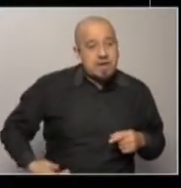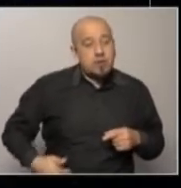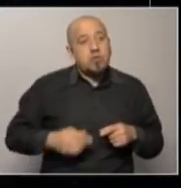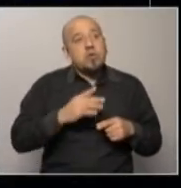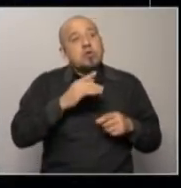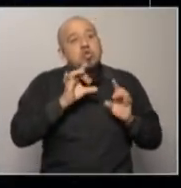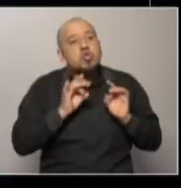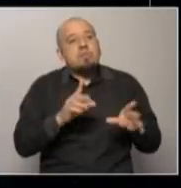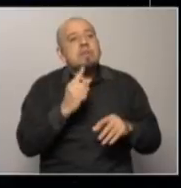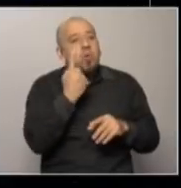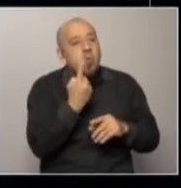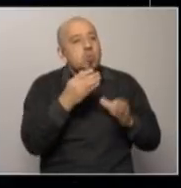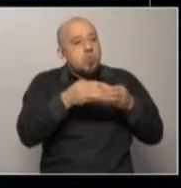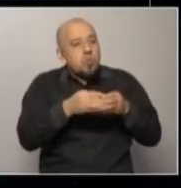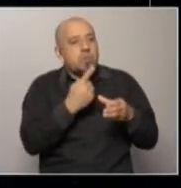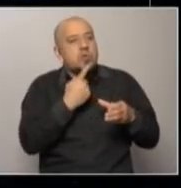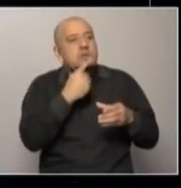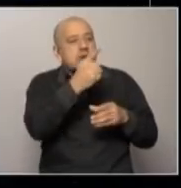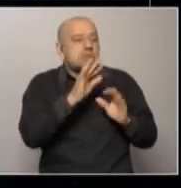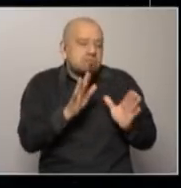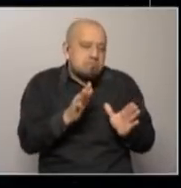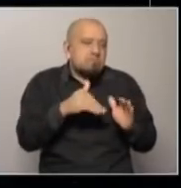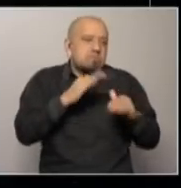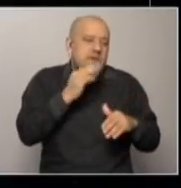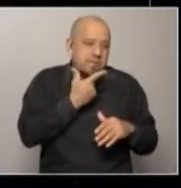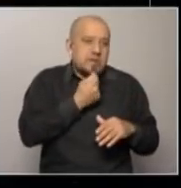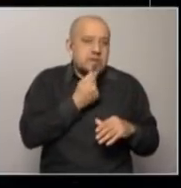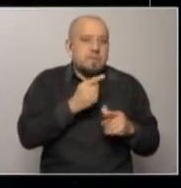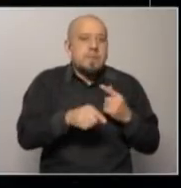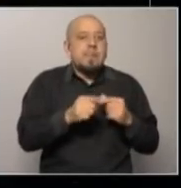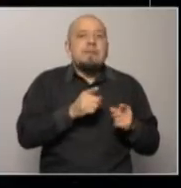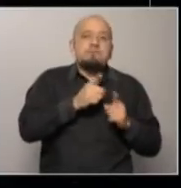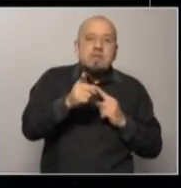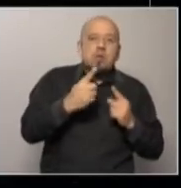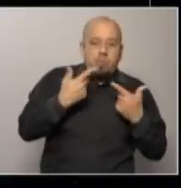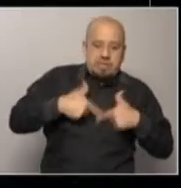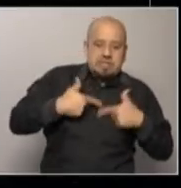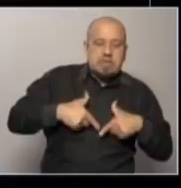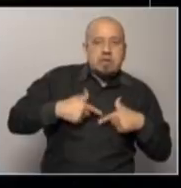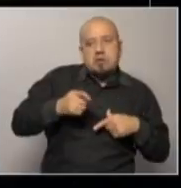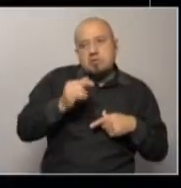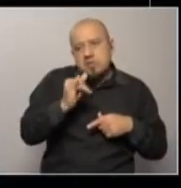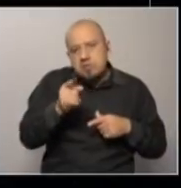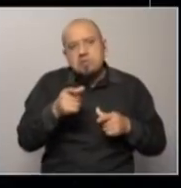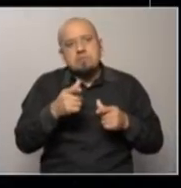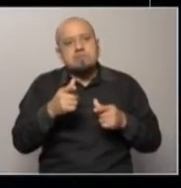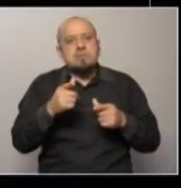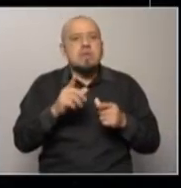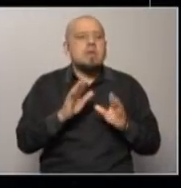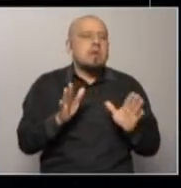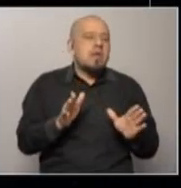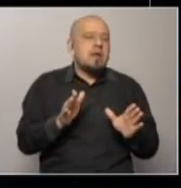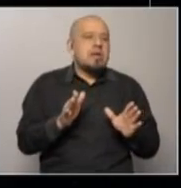fáciles y, por tanto, no asignarles buenos montos a un ministerio puede ser, digamos, no